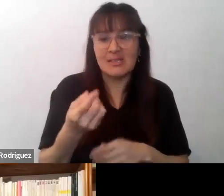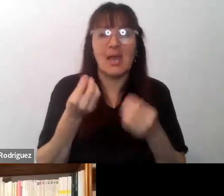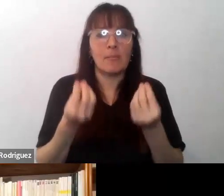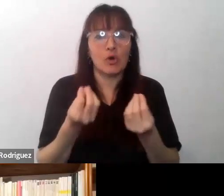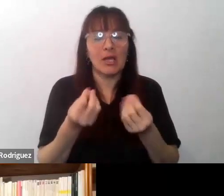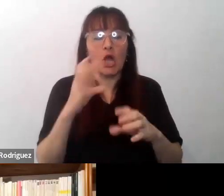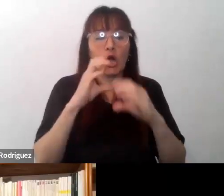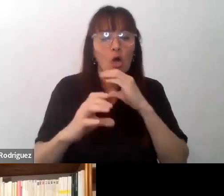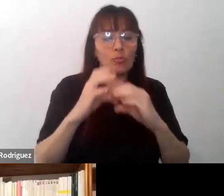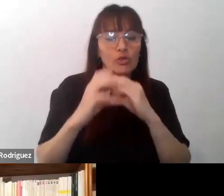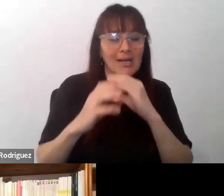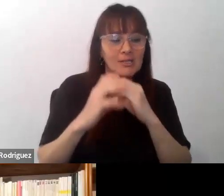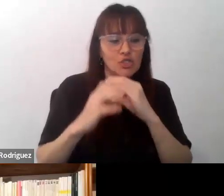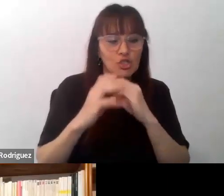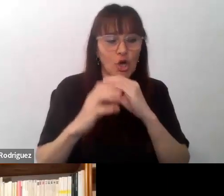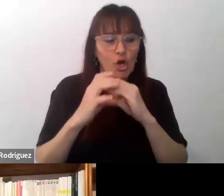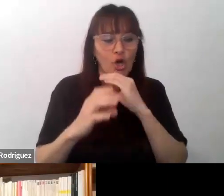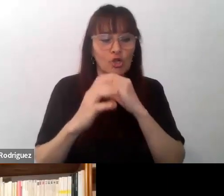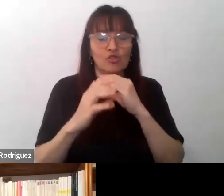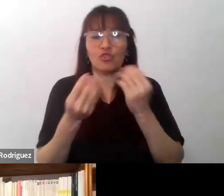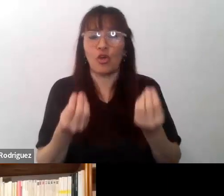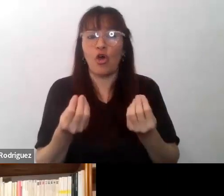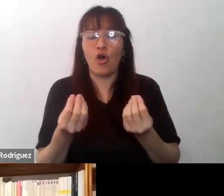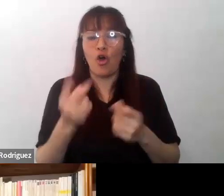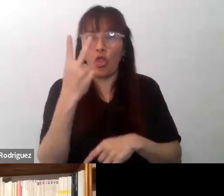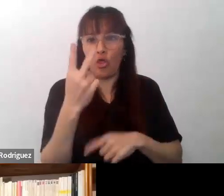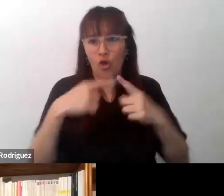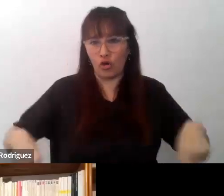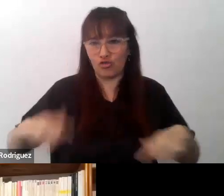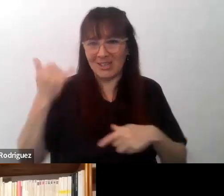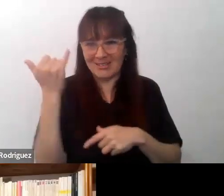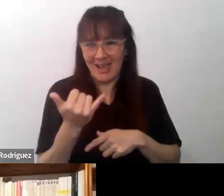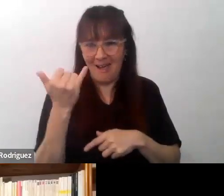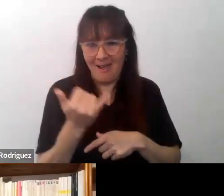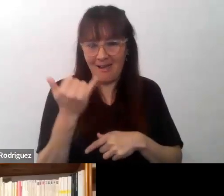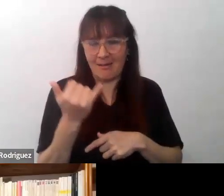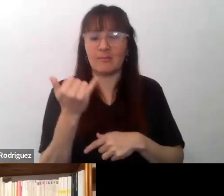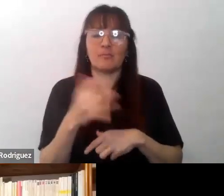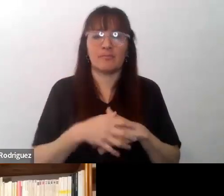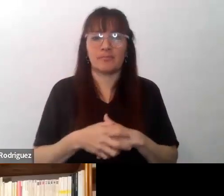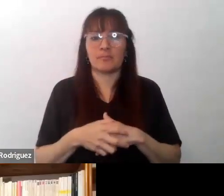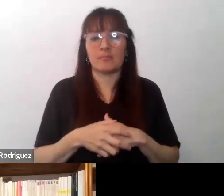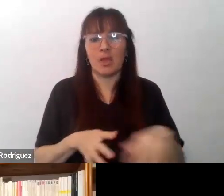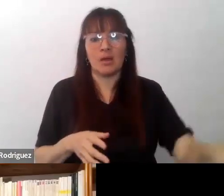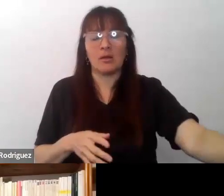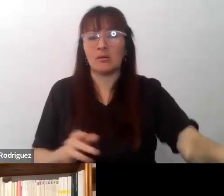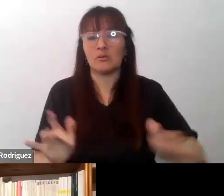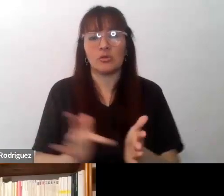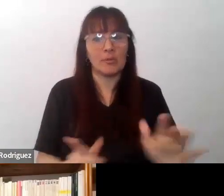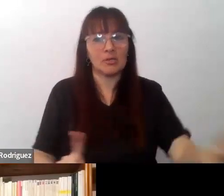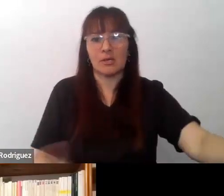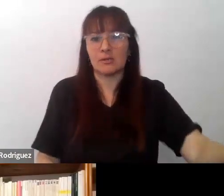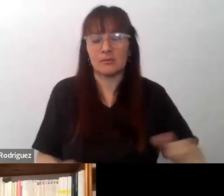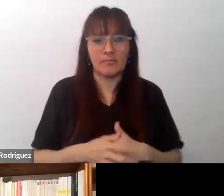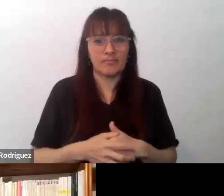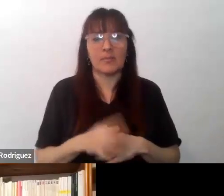comunicación supone siempre dos cosas, que estemos lo suficientemente cerca y seamos lo